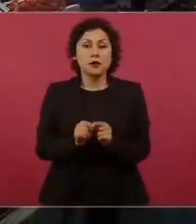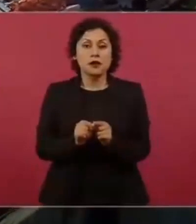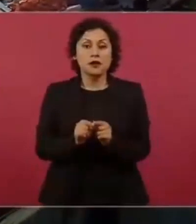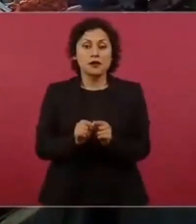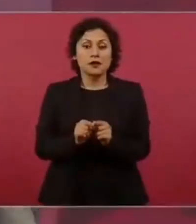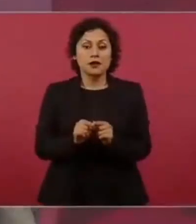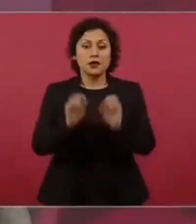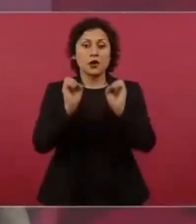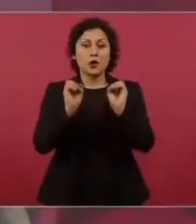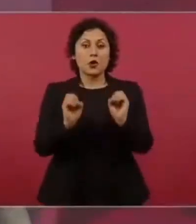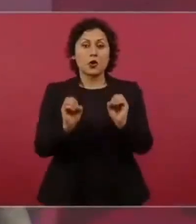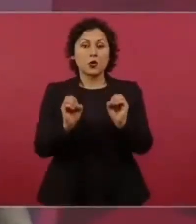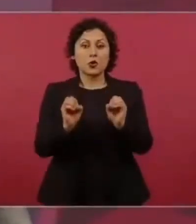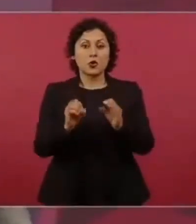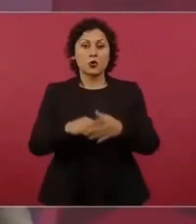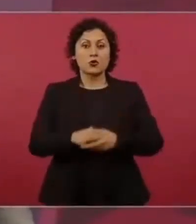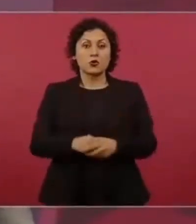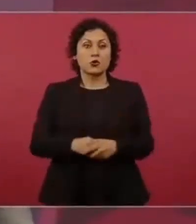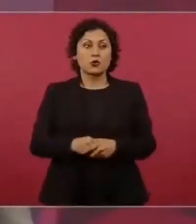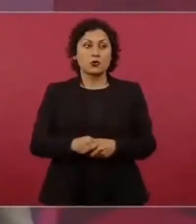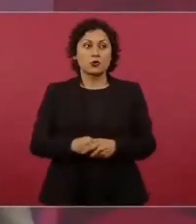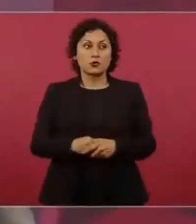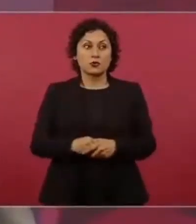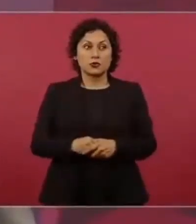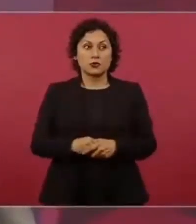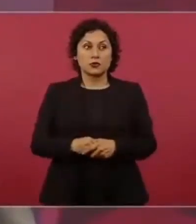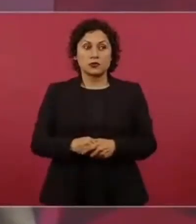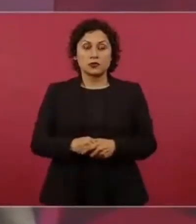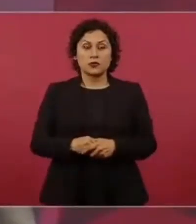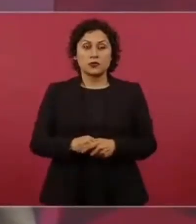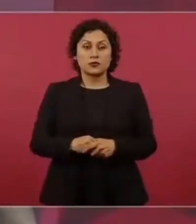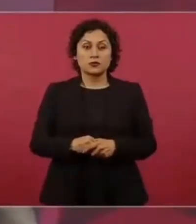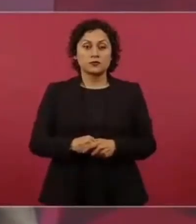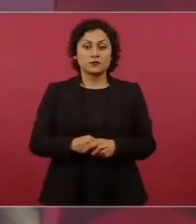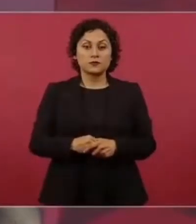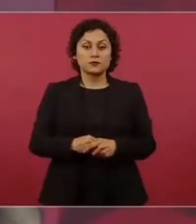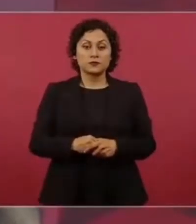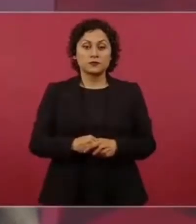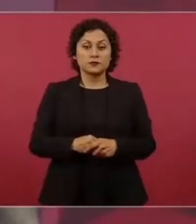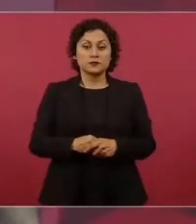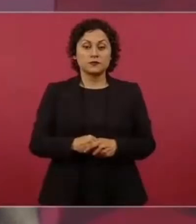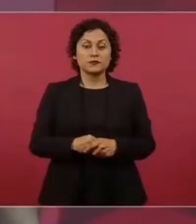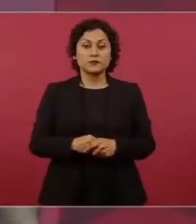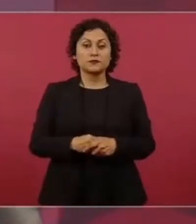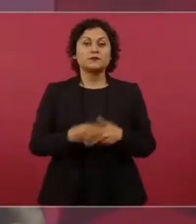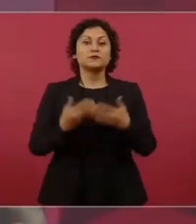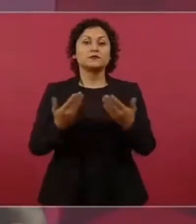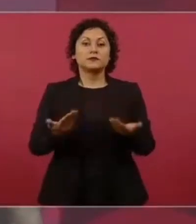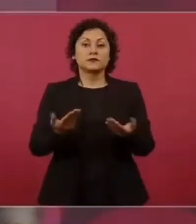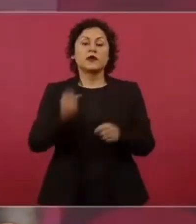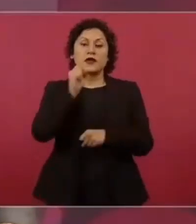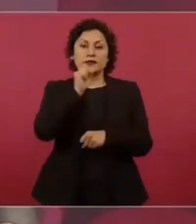Mucho menos como el establecimiento del comunismo.